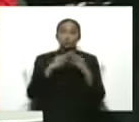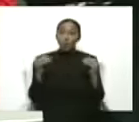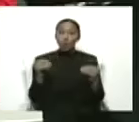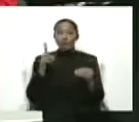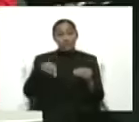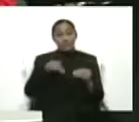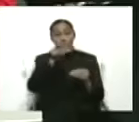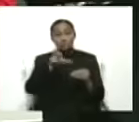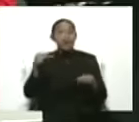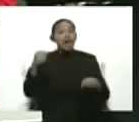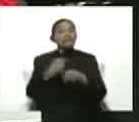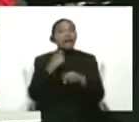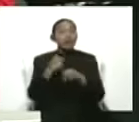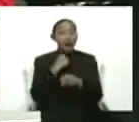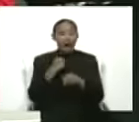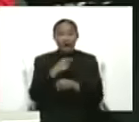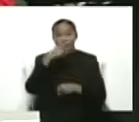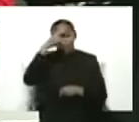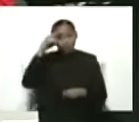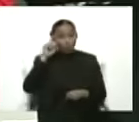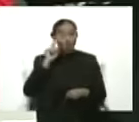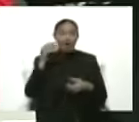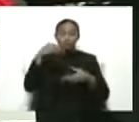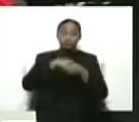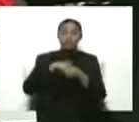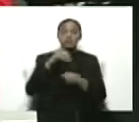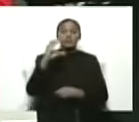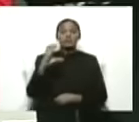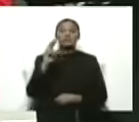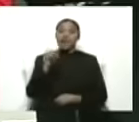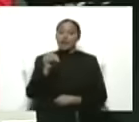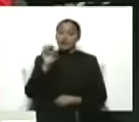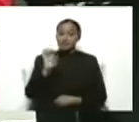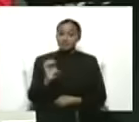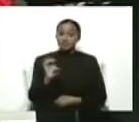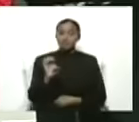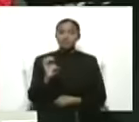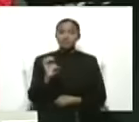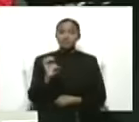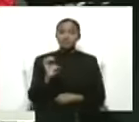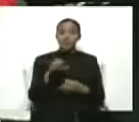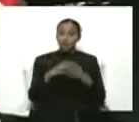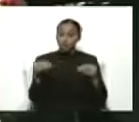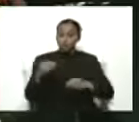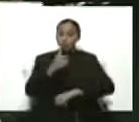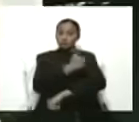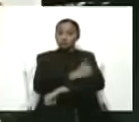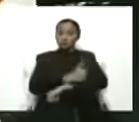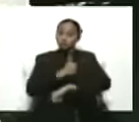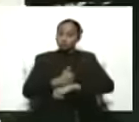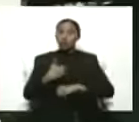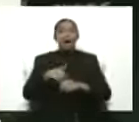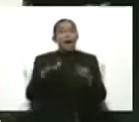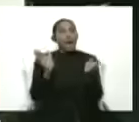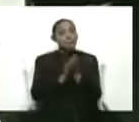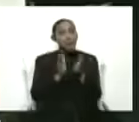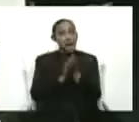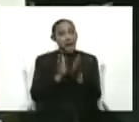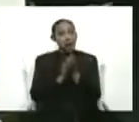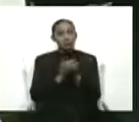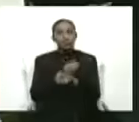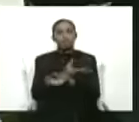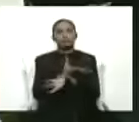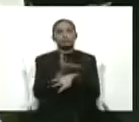y trabajadoras del Consejo Nacional Electoral, al cual de parte de los rectores les damos un aplauso a ustedes,